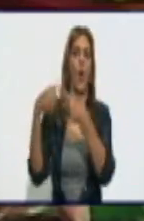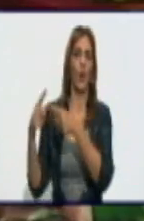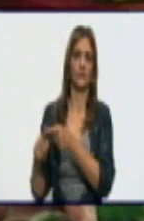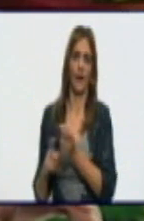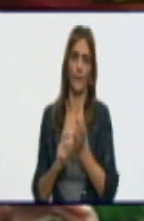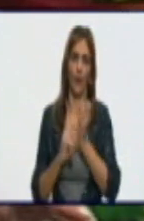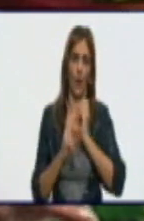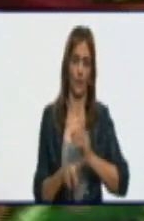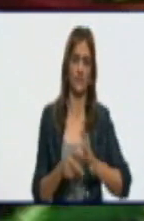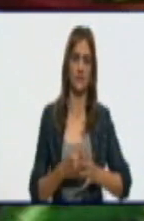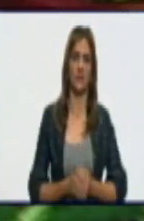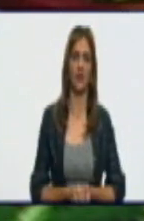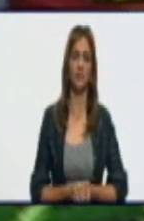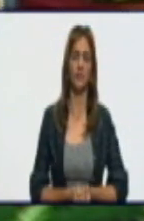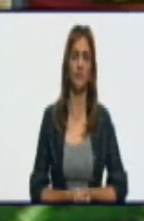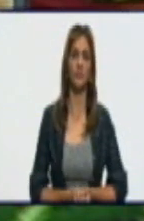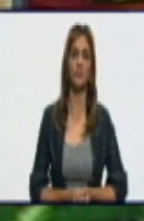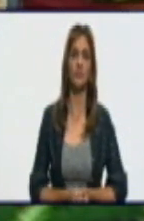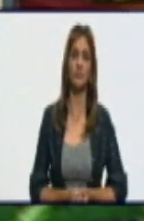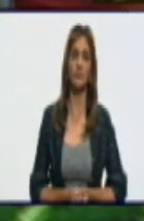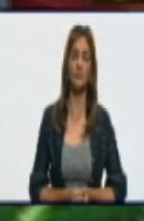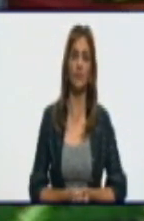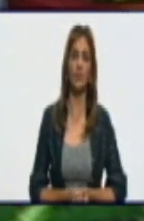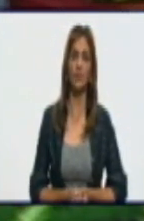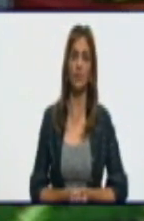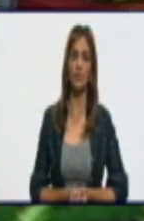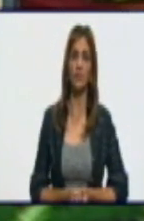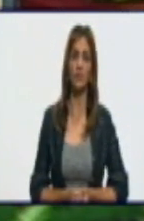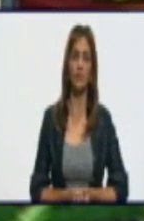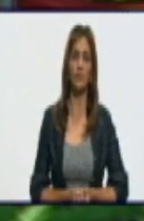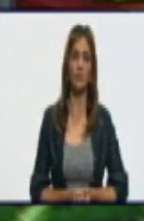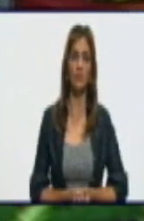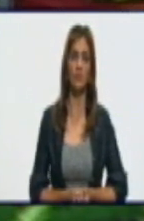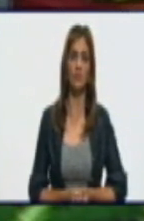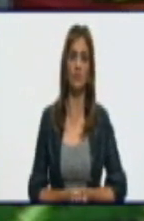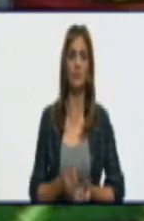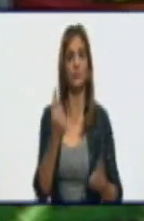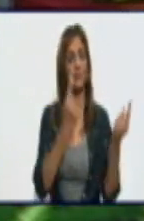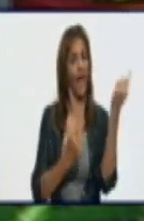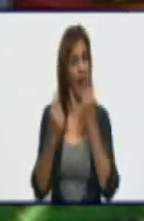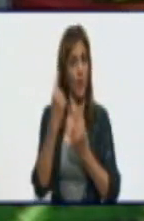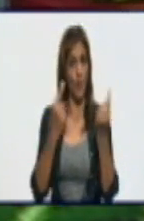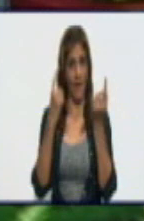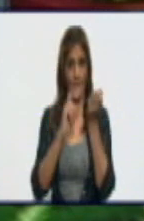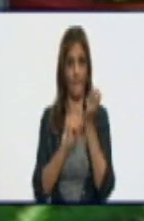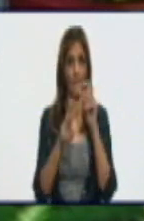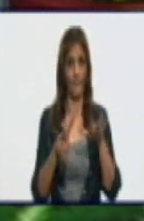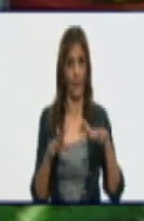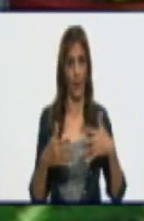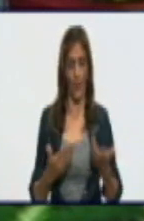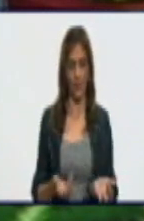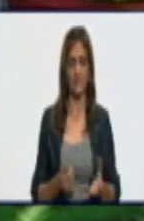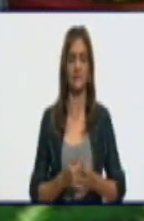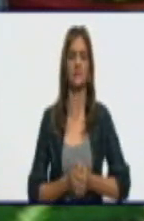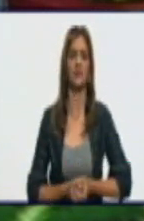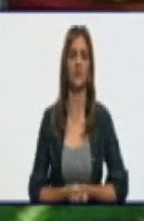embargo, hay territorios, no es el caso de Granma, y ojalá así fuera,